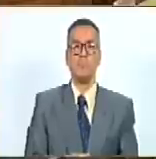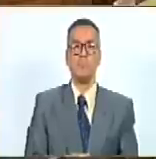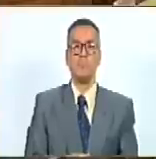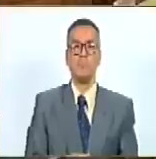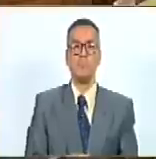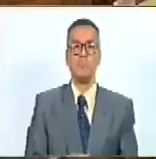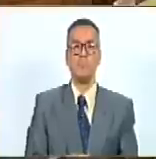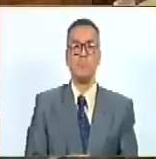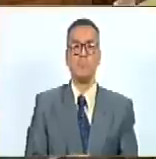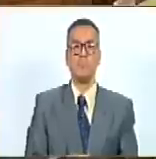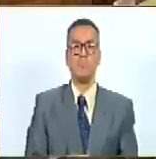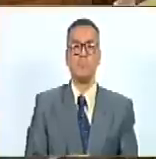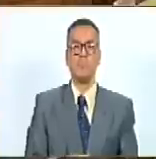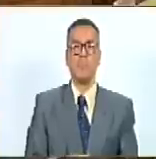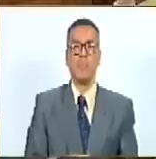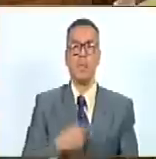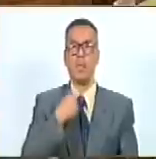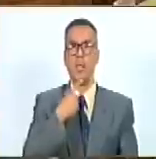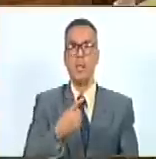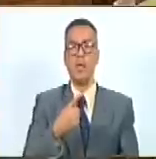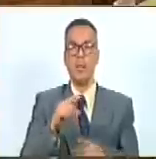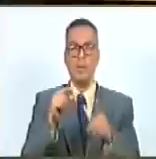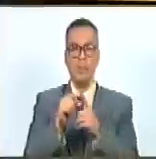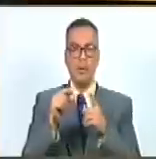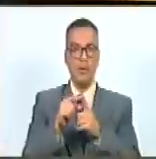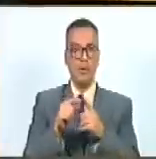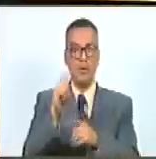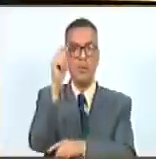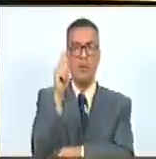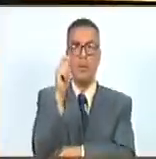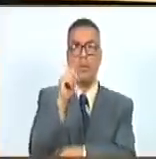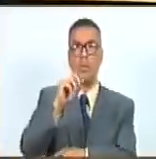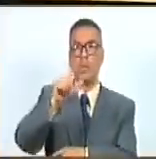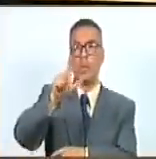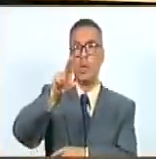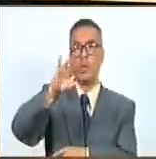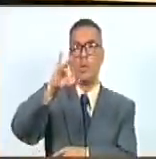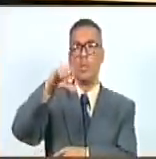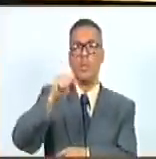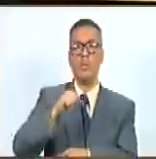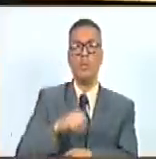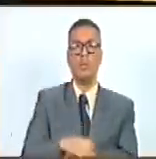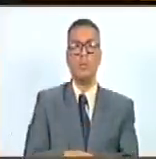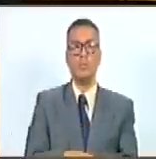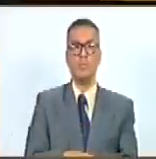voy a dejar en el derecho de palabra el diputado Luis Eduardo Martínez